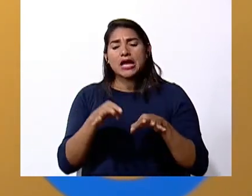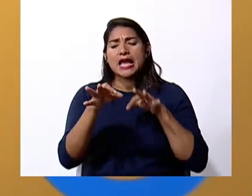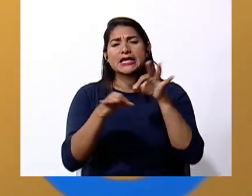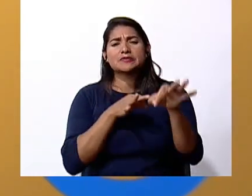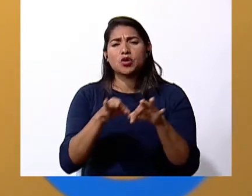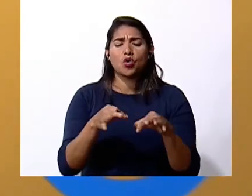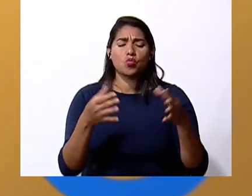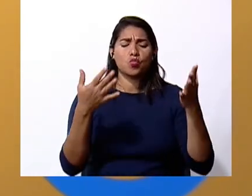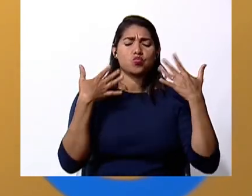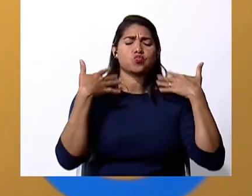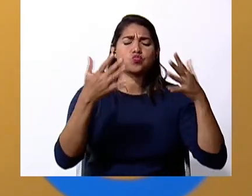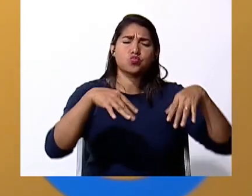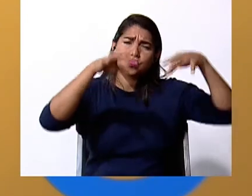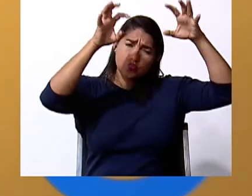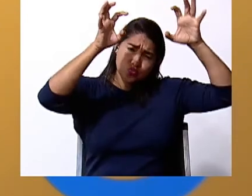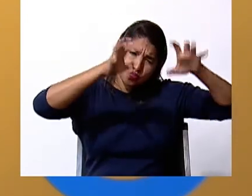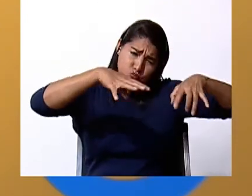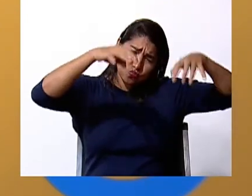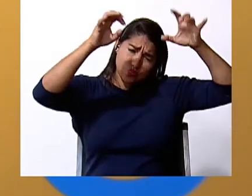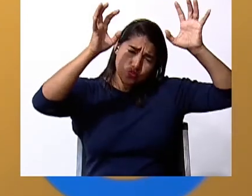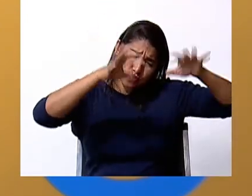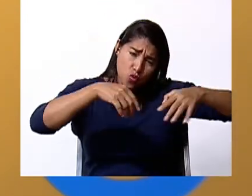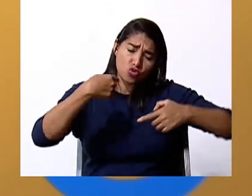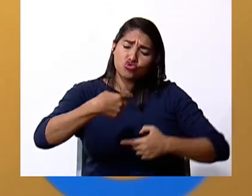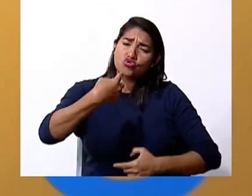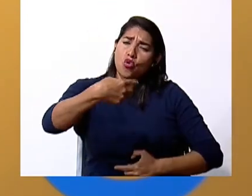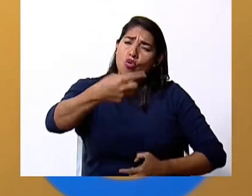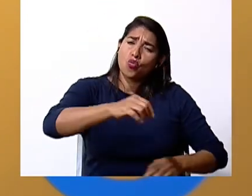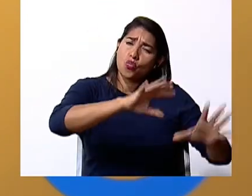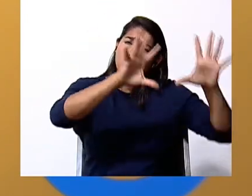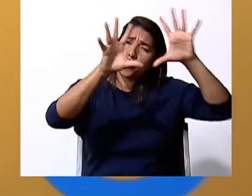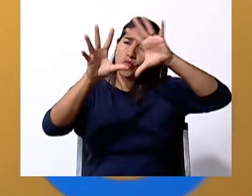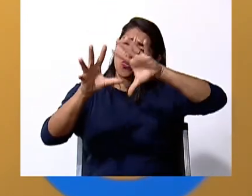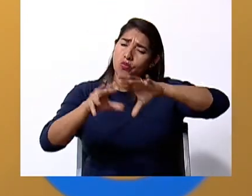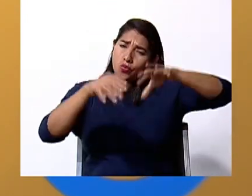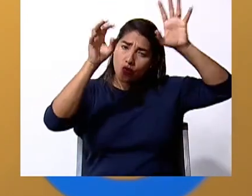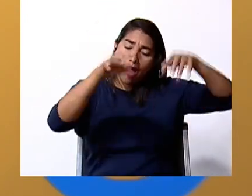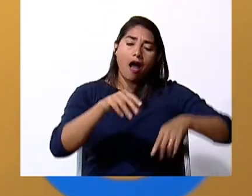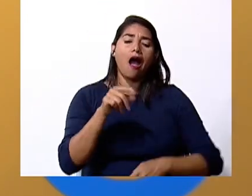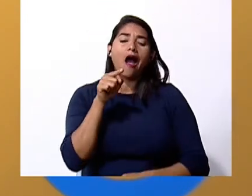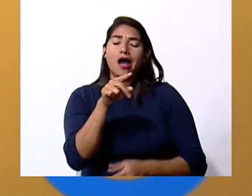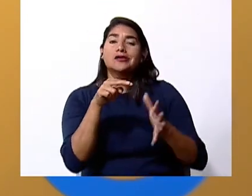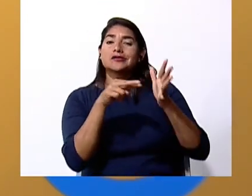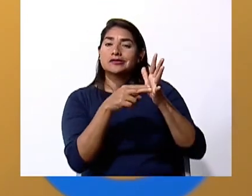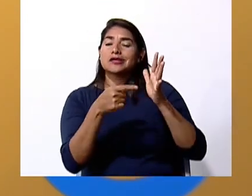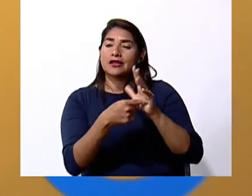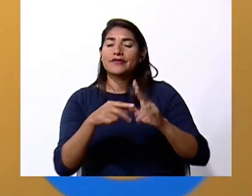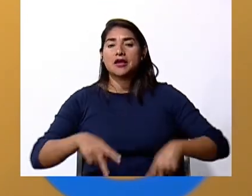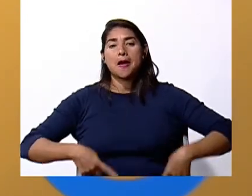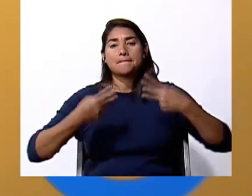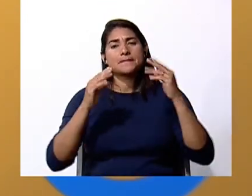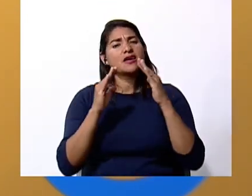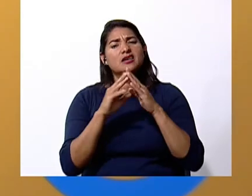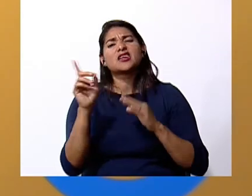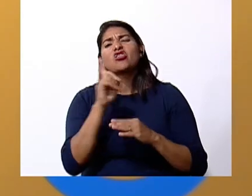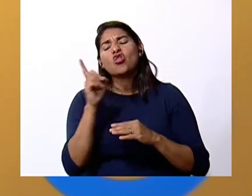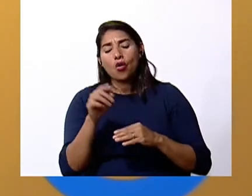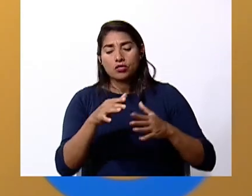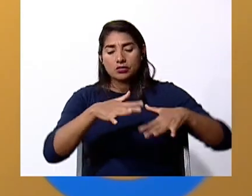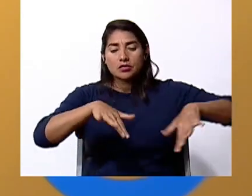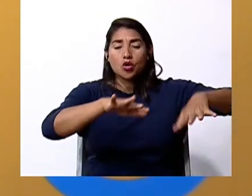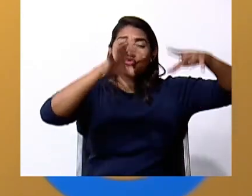muy húmedo es donde llueve y llueve y llueve casi que todo el año entonces quiere decir que yo vivo en el tropical